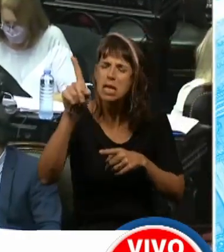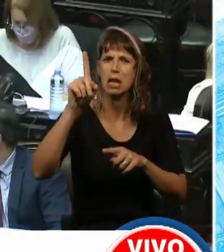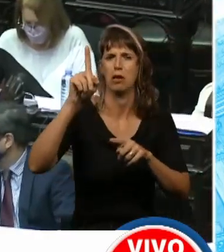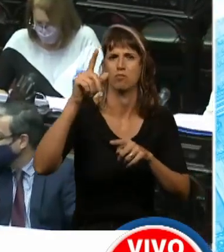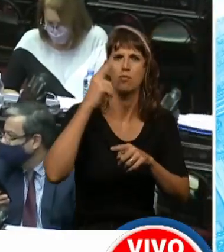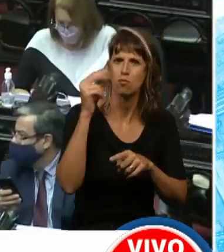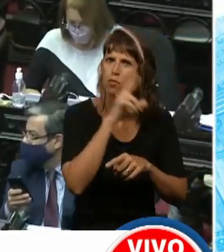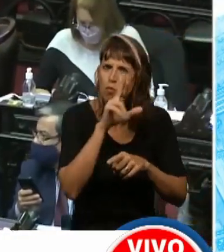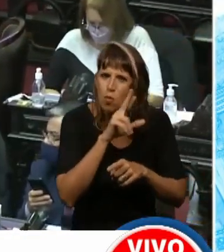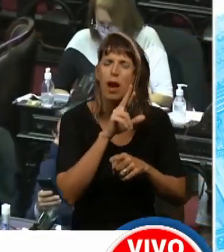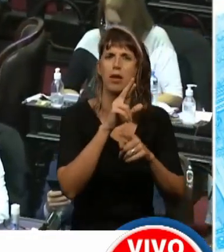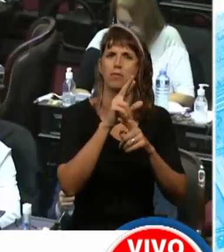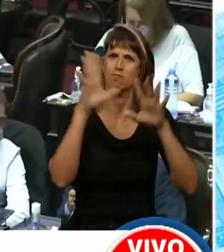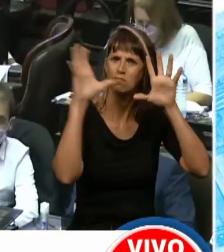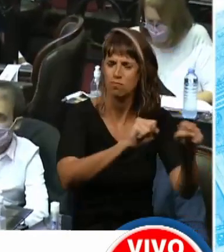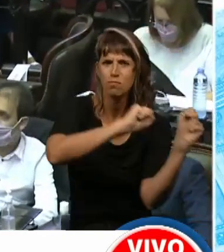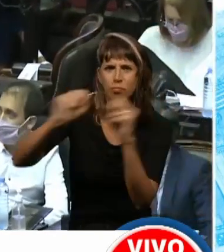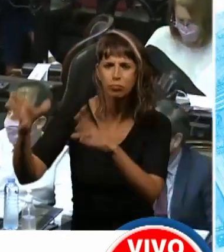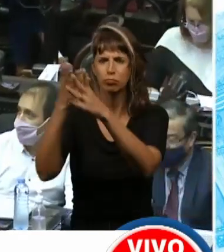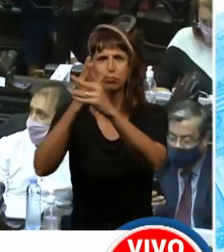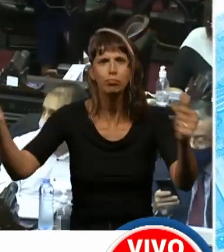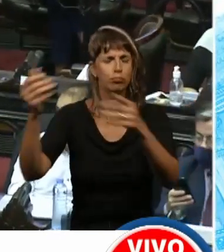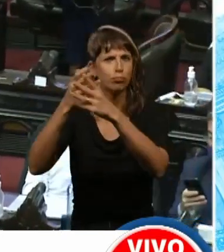detenidos, desaparecidas, desaparecidos.